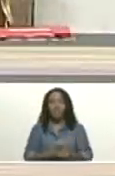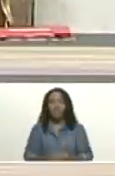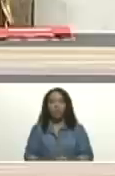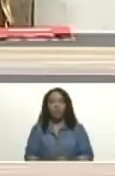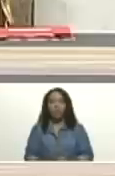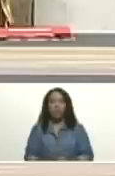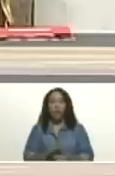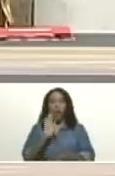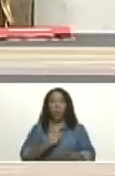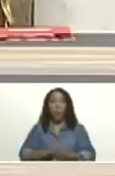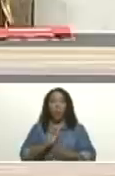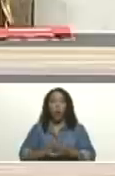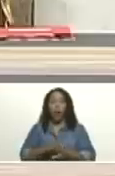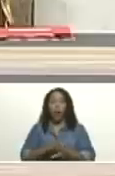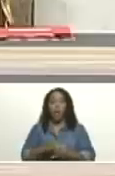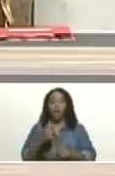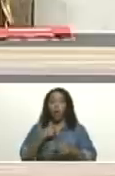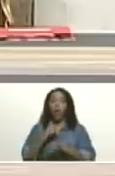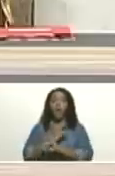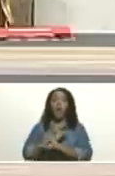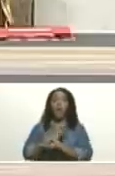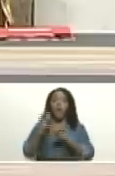porque no se me ha pasado la indignación